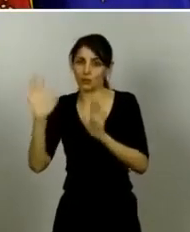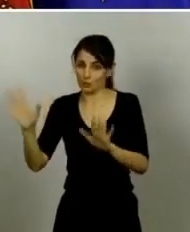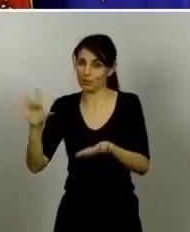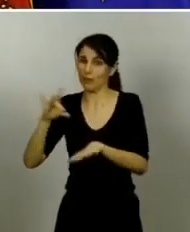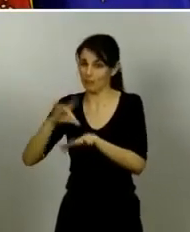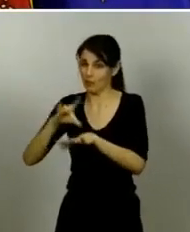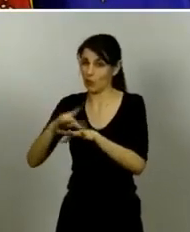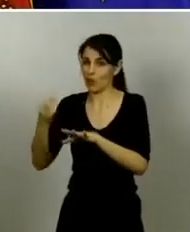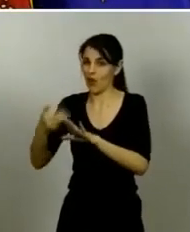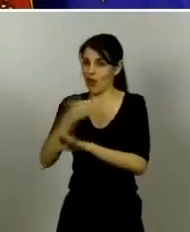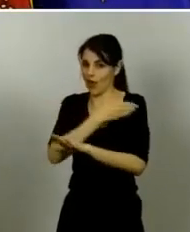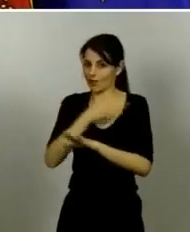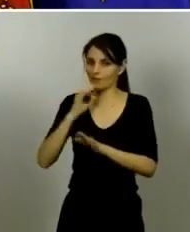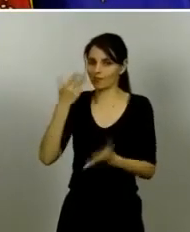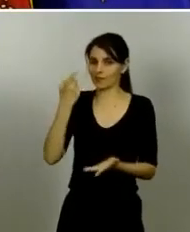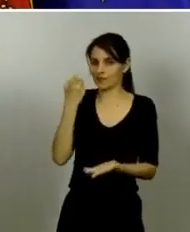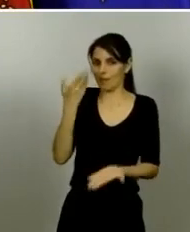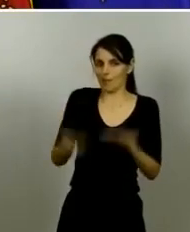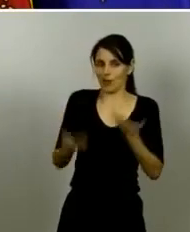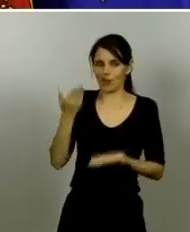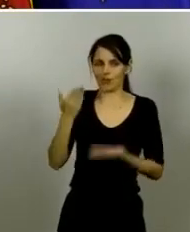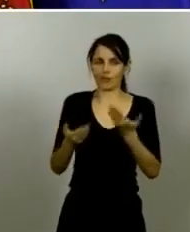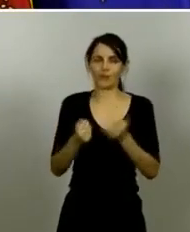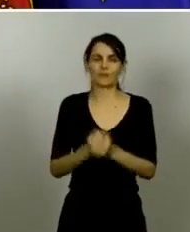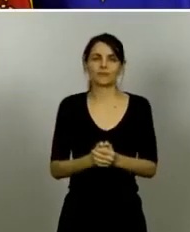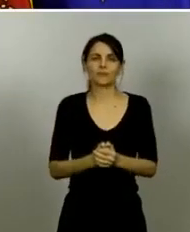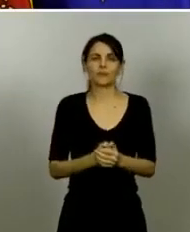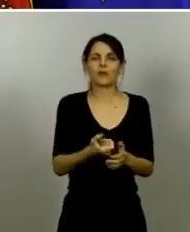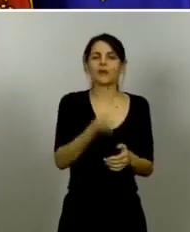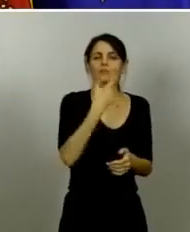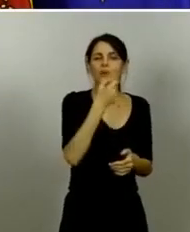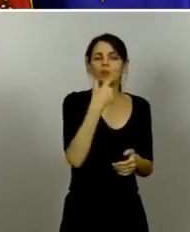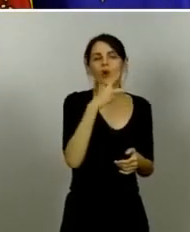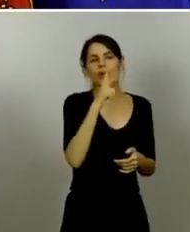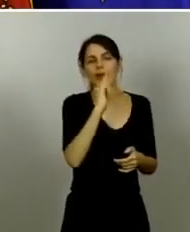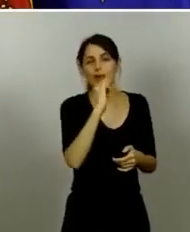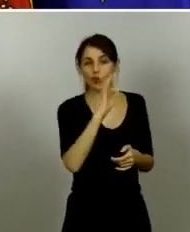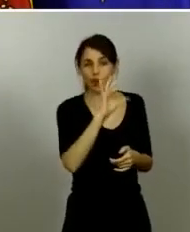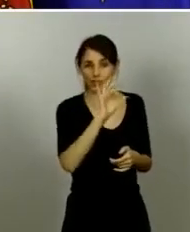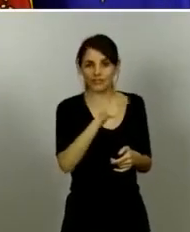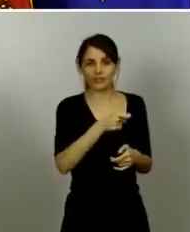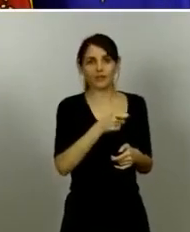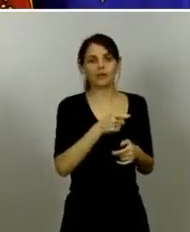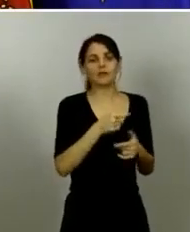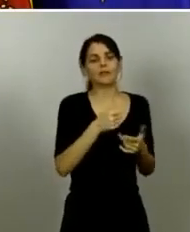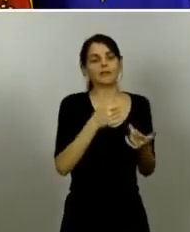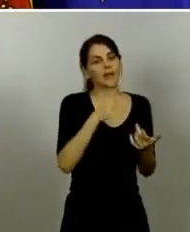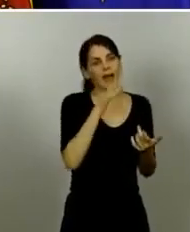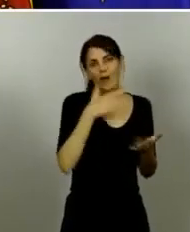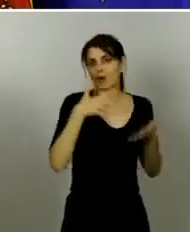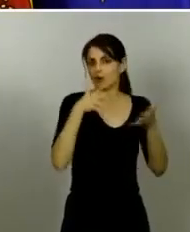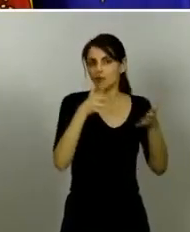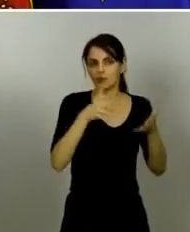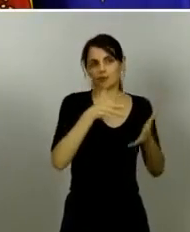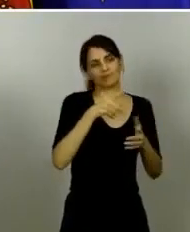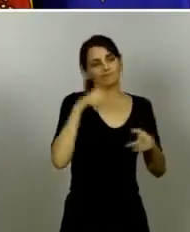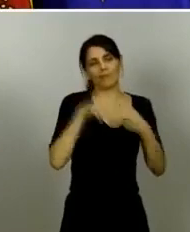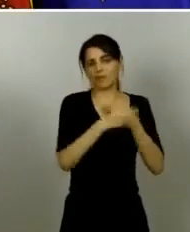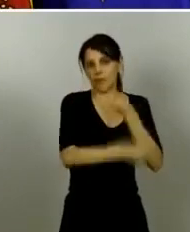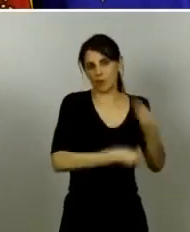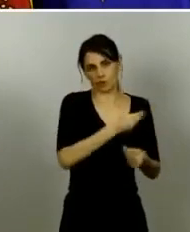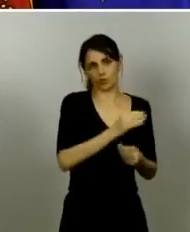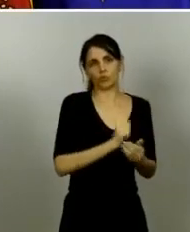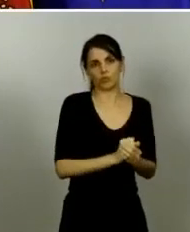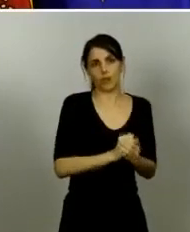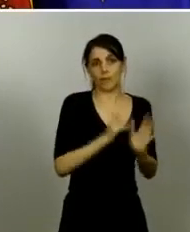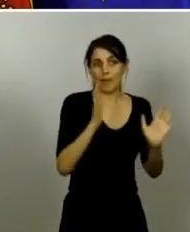cierto que ahora mismo la hidroxicloroquina el objetivo es si se puede evitar evitar su uso lo que no quiere decir que para algunas patologías concretas que pueden no